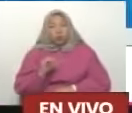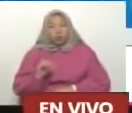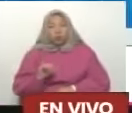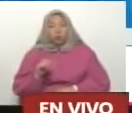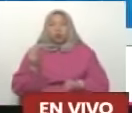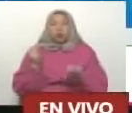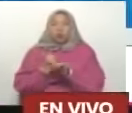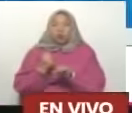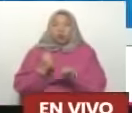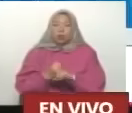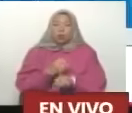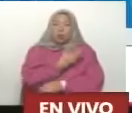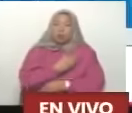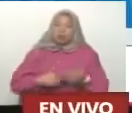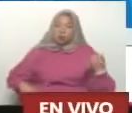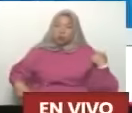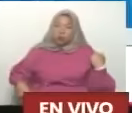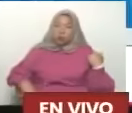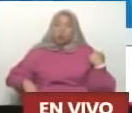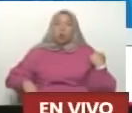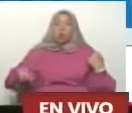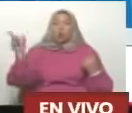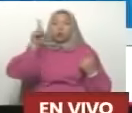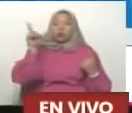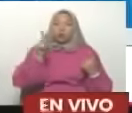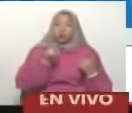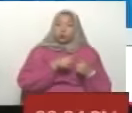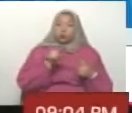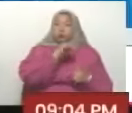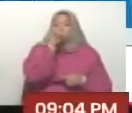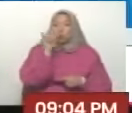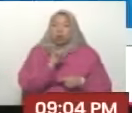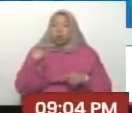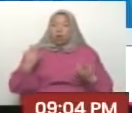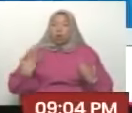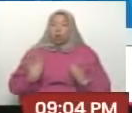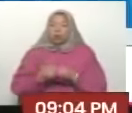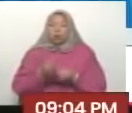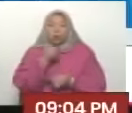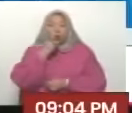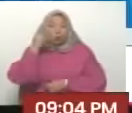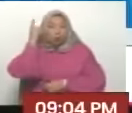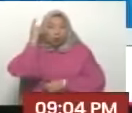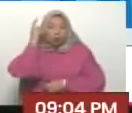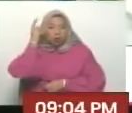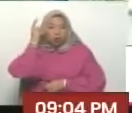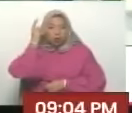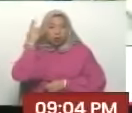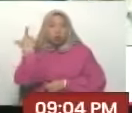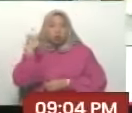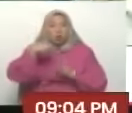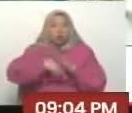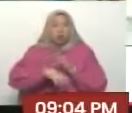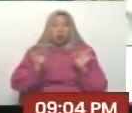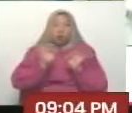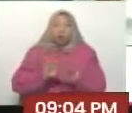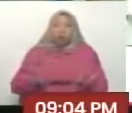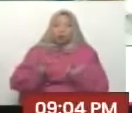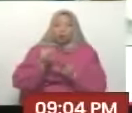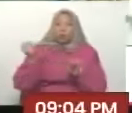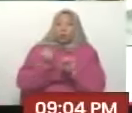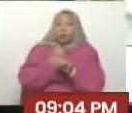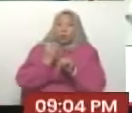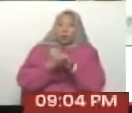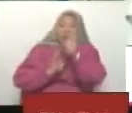Néstor Reverol, como Presidente de Corpo Zulia. Para junto a Diosdado, profundizar el trabajo y